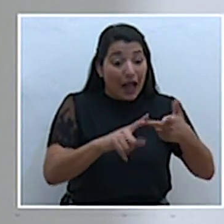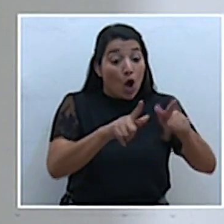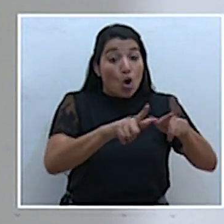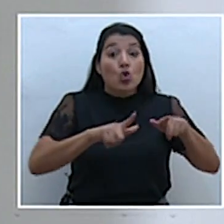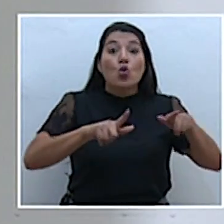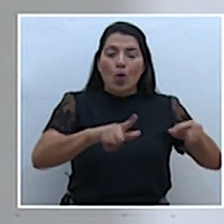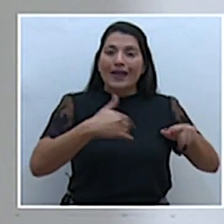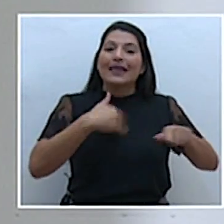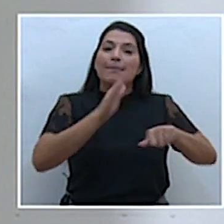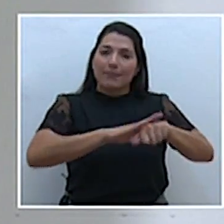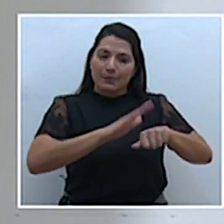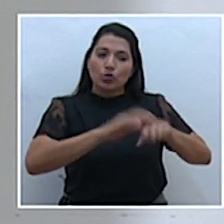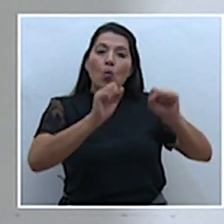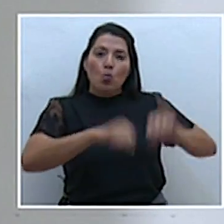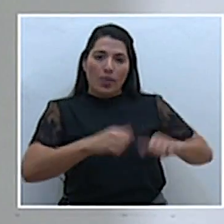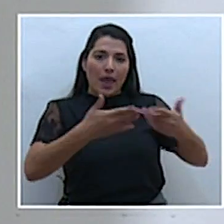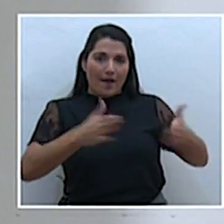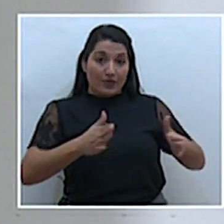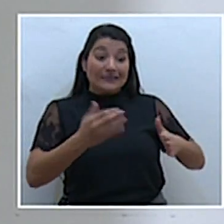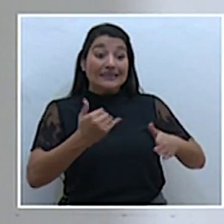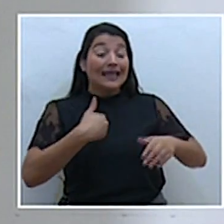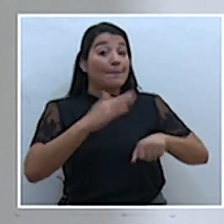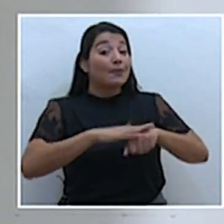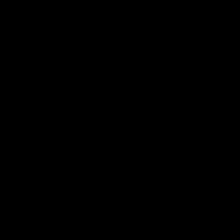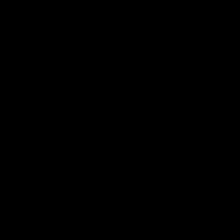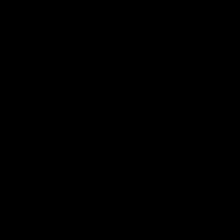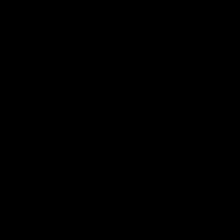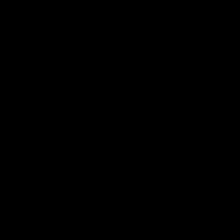debidamente autorizados por el Ministerio de Salud.